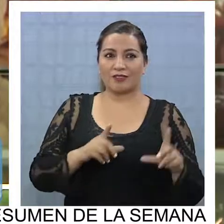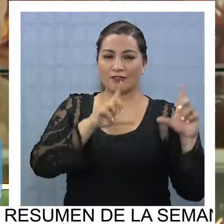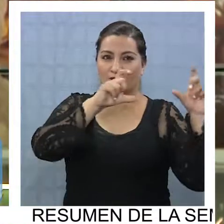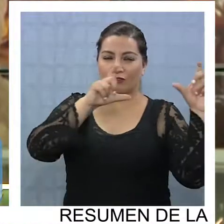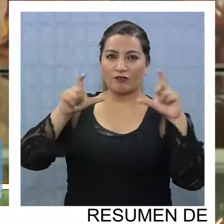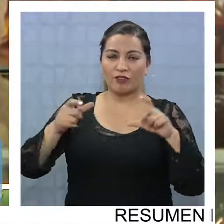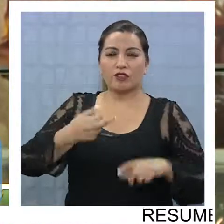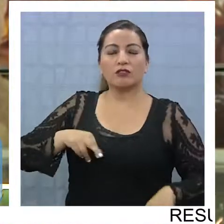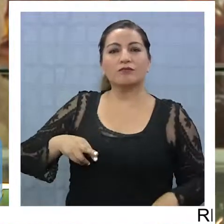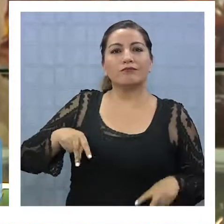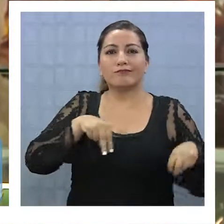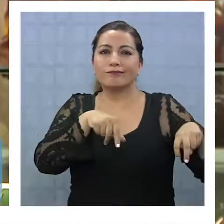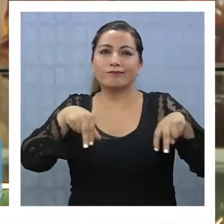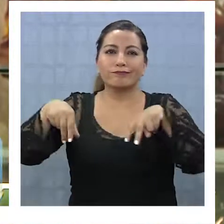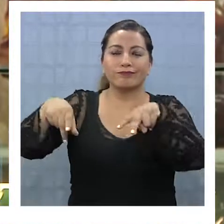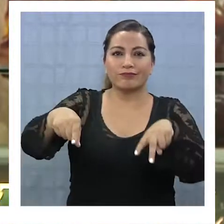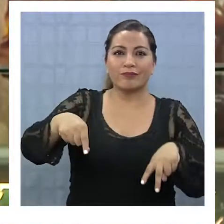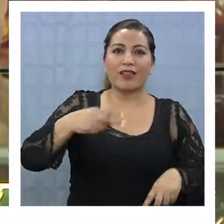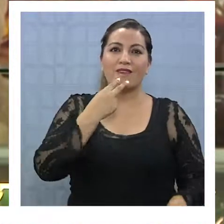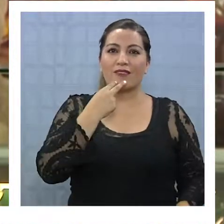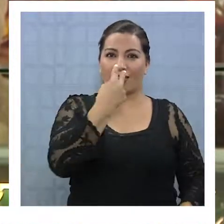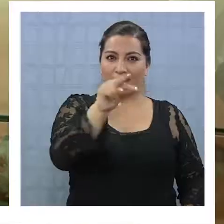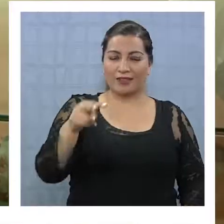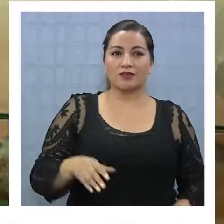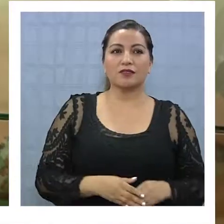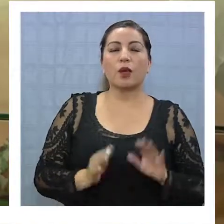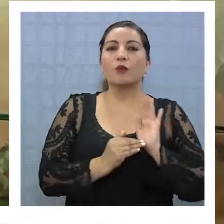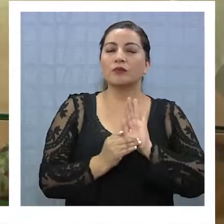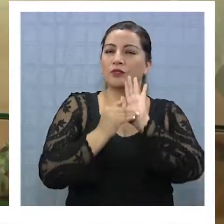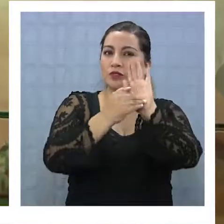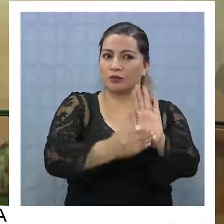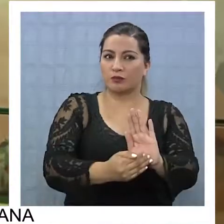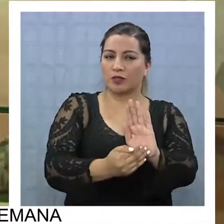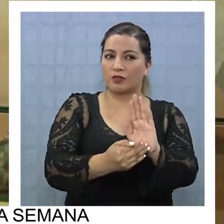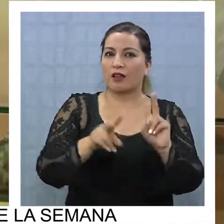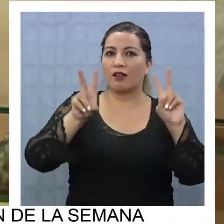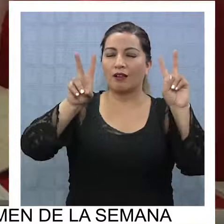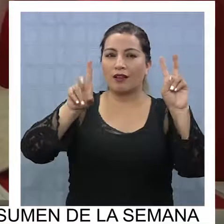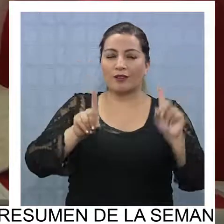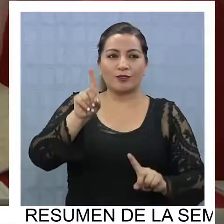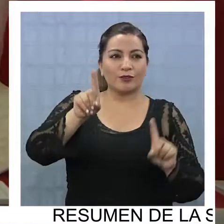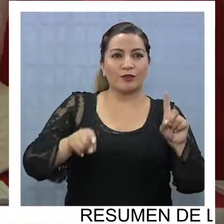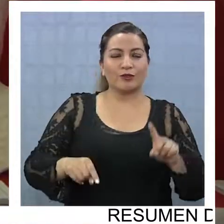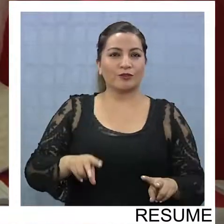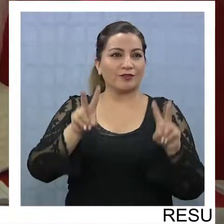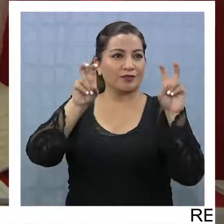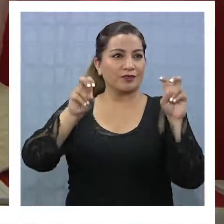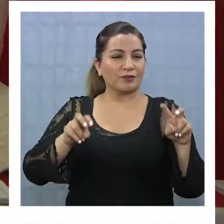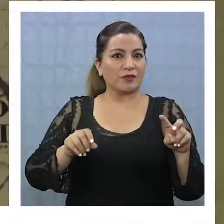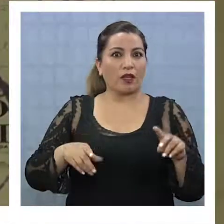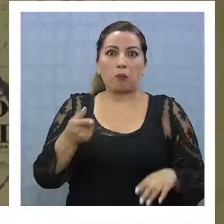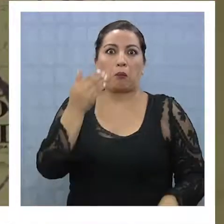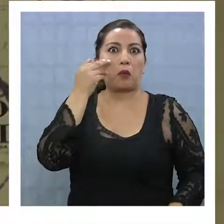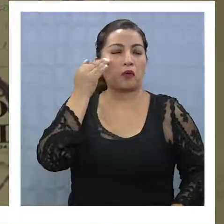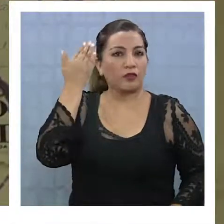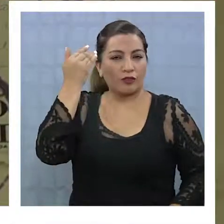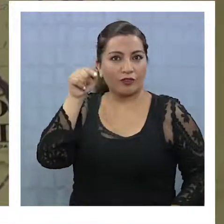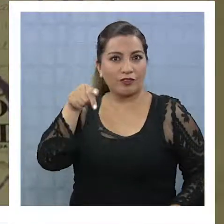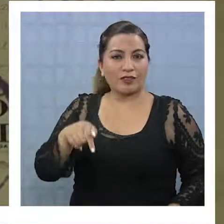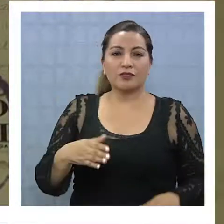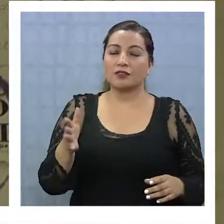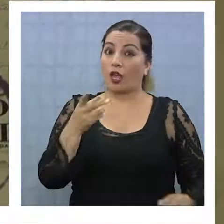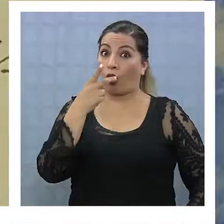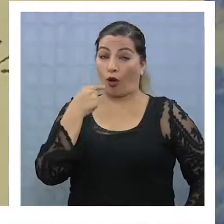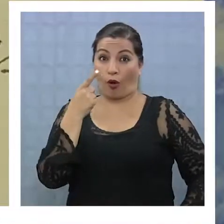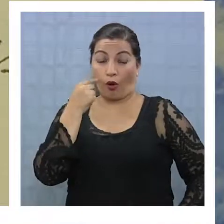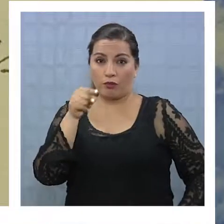cápsulas ir recorriendo gran parte de su vida. Una muestra que abarca algunos aspectos desconocidos de la vida del poeta